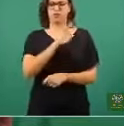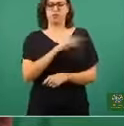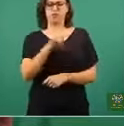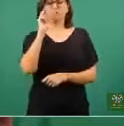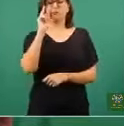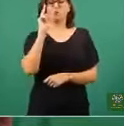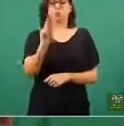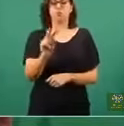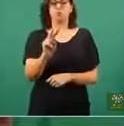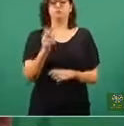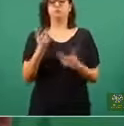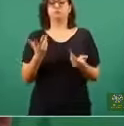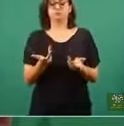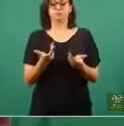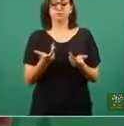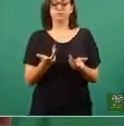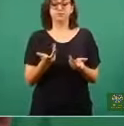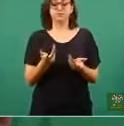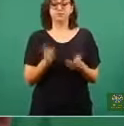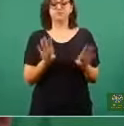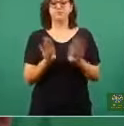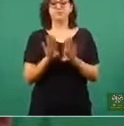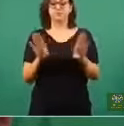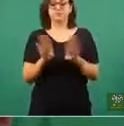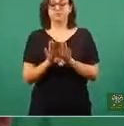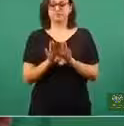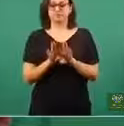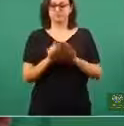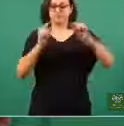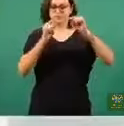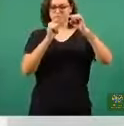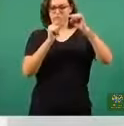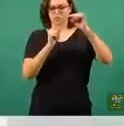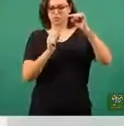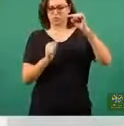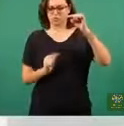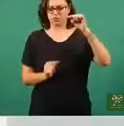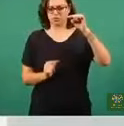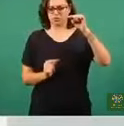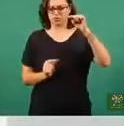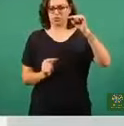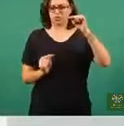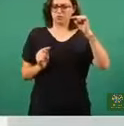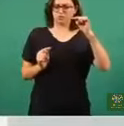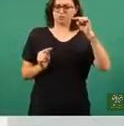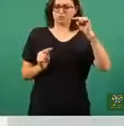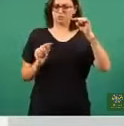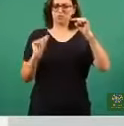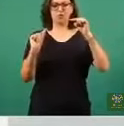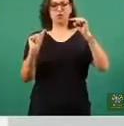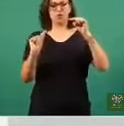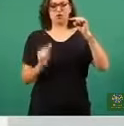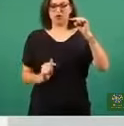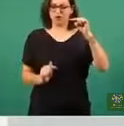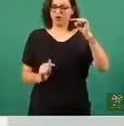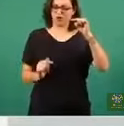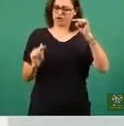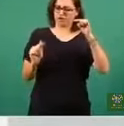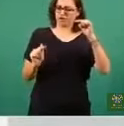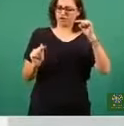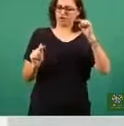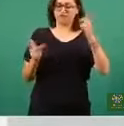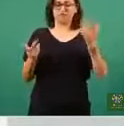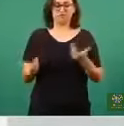es un cambio, como lo decimos a nivel nacional, en la tendencia. Es decir, esa tendencia descendente, que también cada una de estas